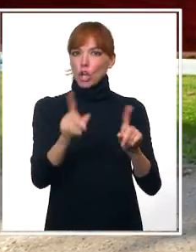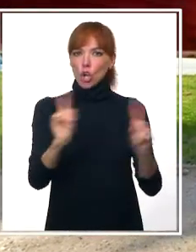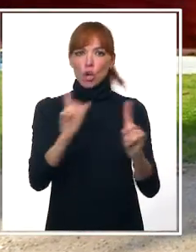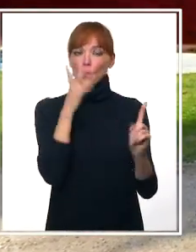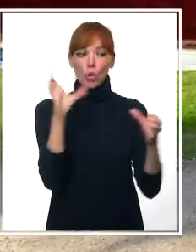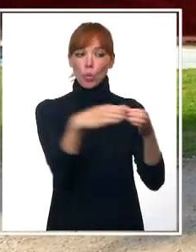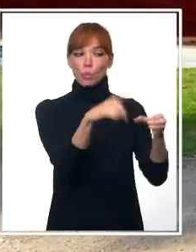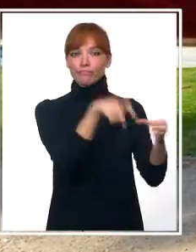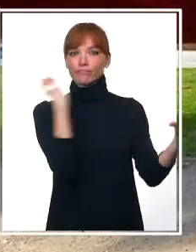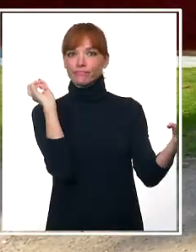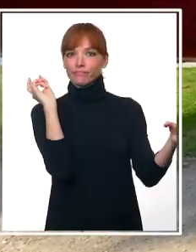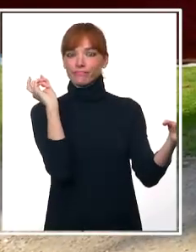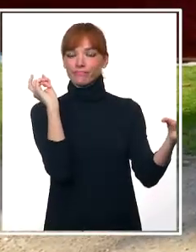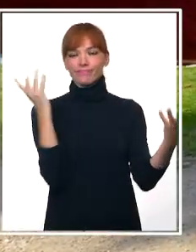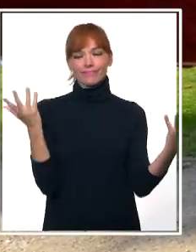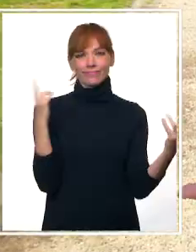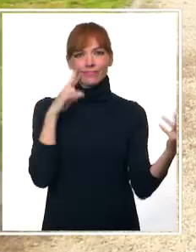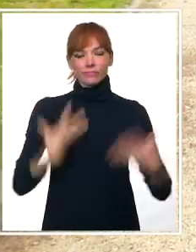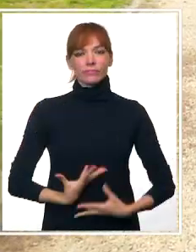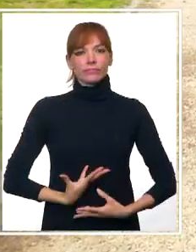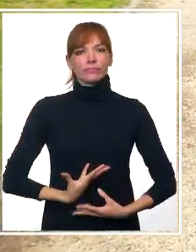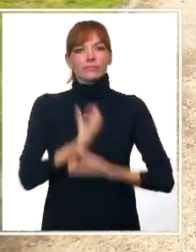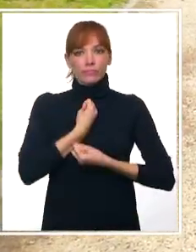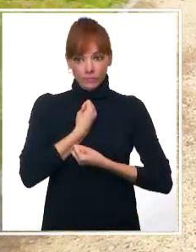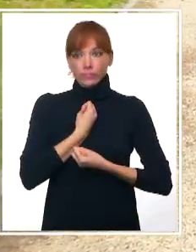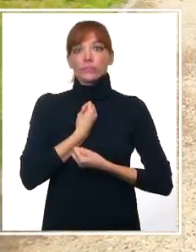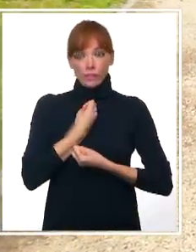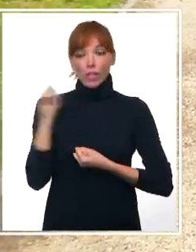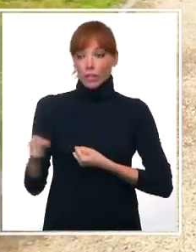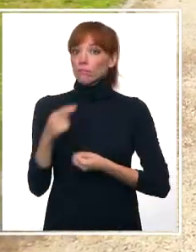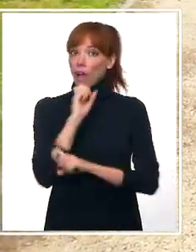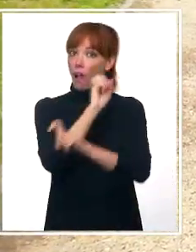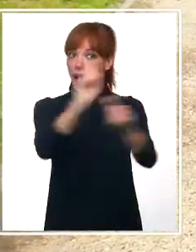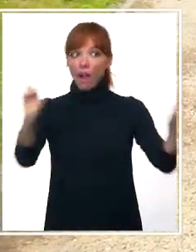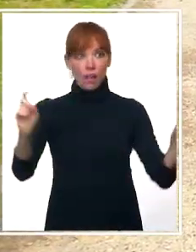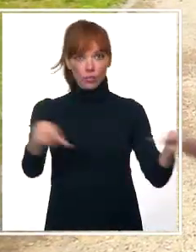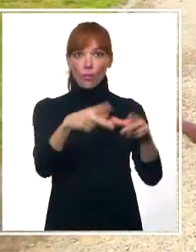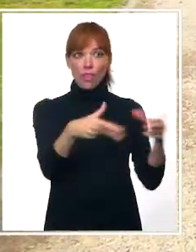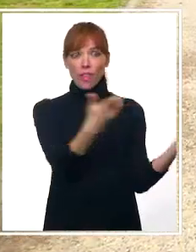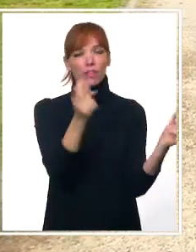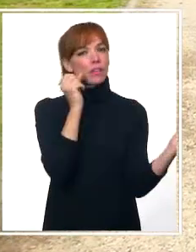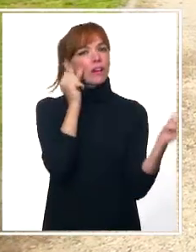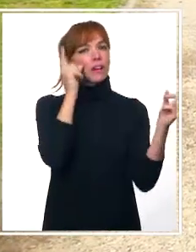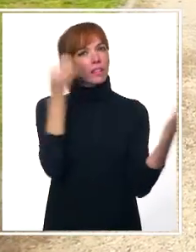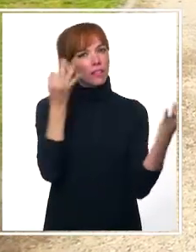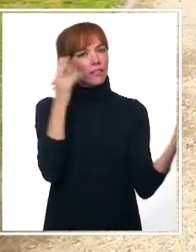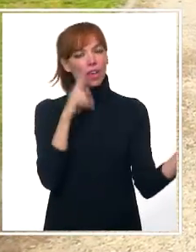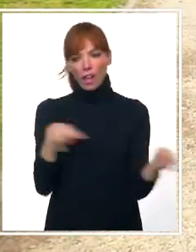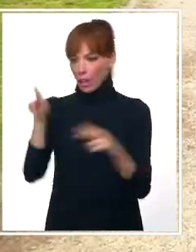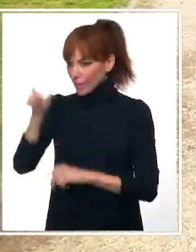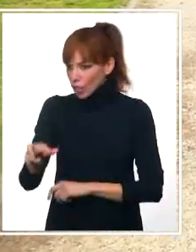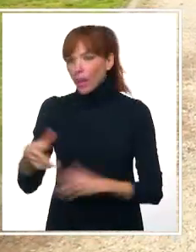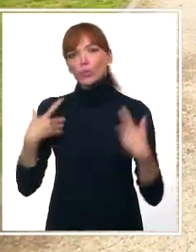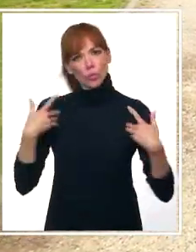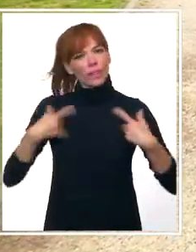Y mi manifiesto es ese, es decir, a la sociedad que se den cuenta que estas personas sufren